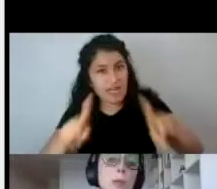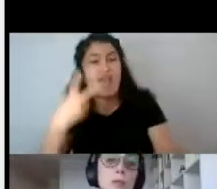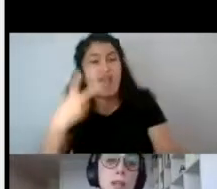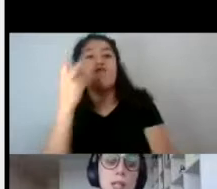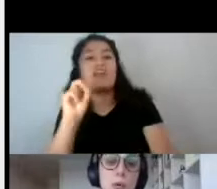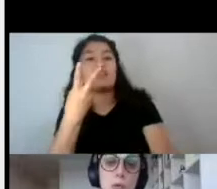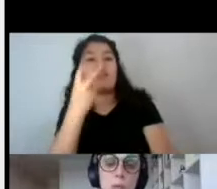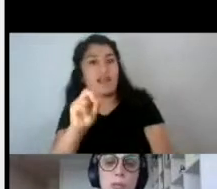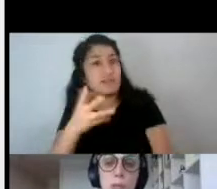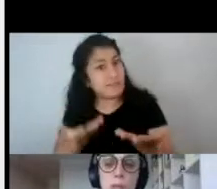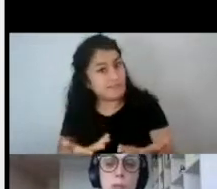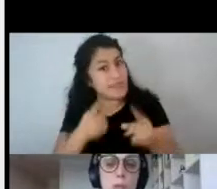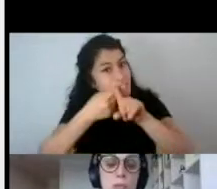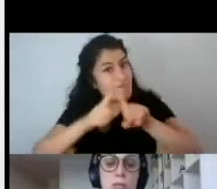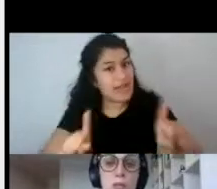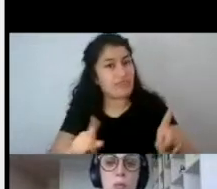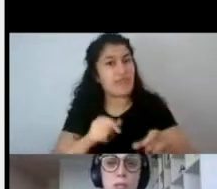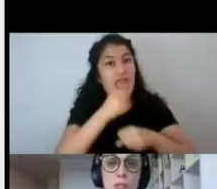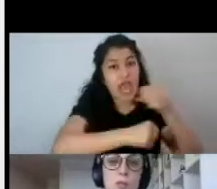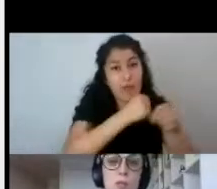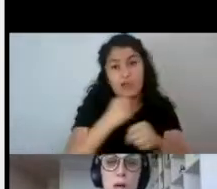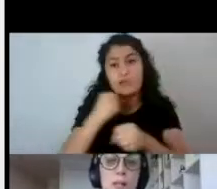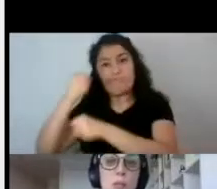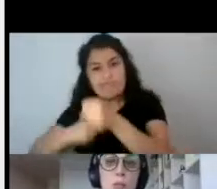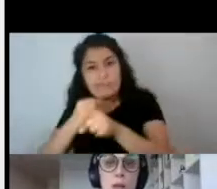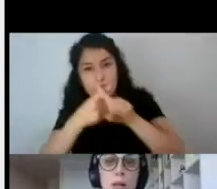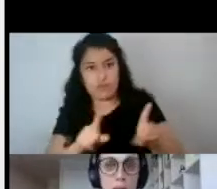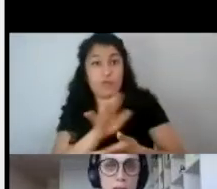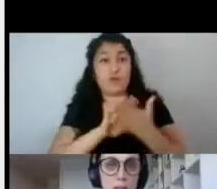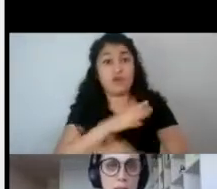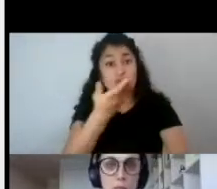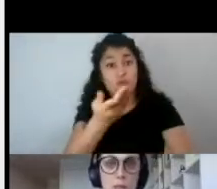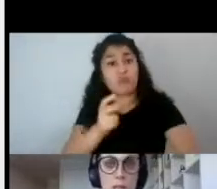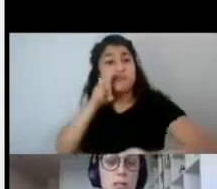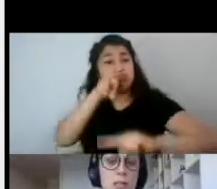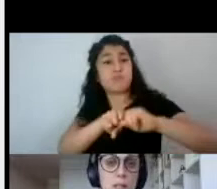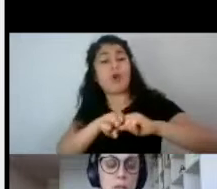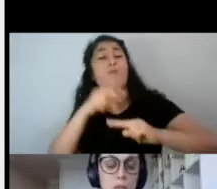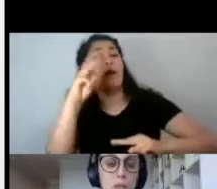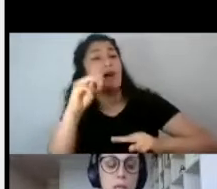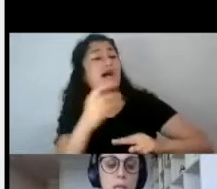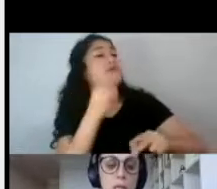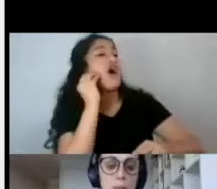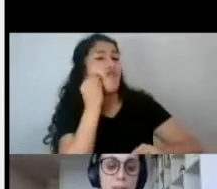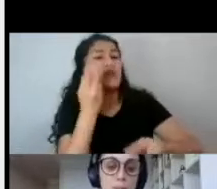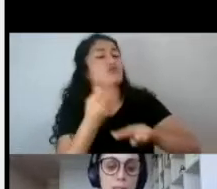lo podemos ver incluso, por ejemplo, si uno se sienta a conversar con sus madres, con sus abuelas, ¿cierto? Es distinto,